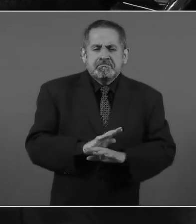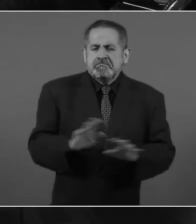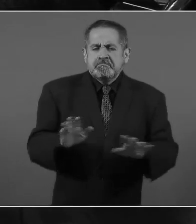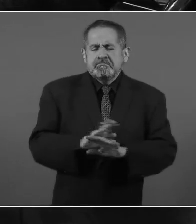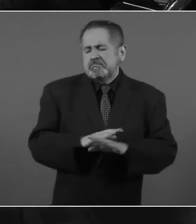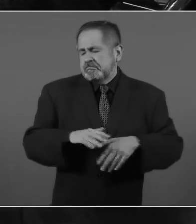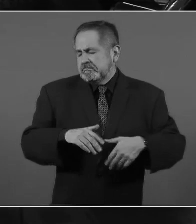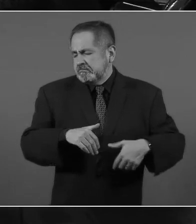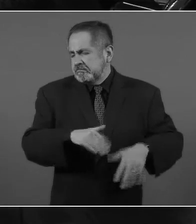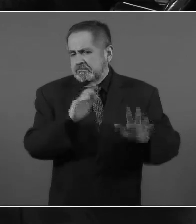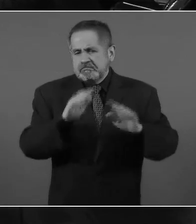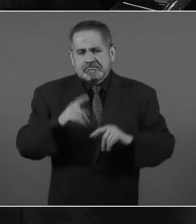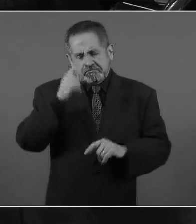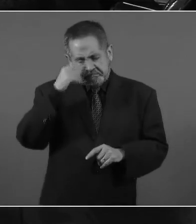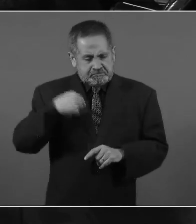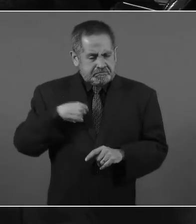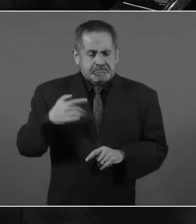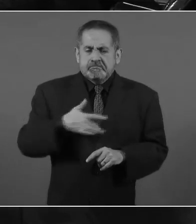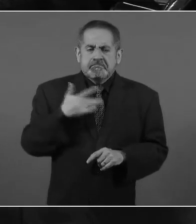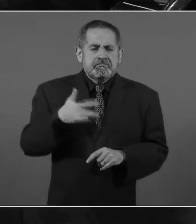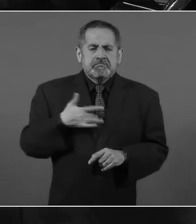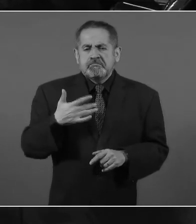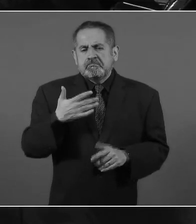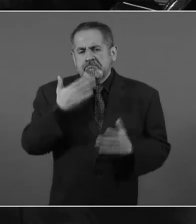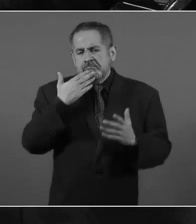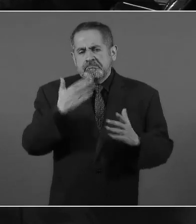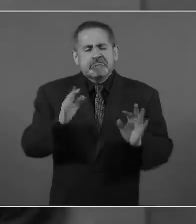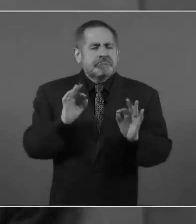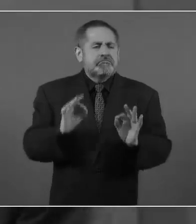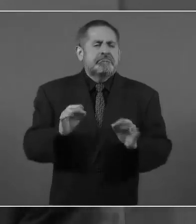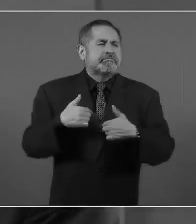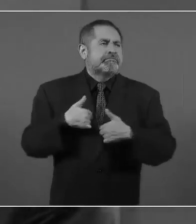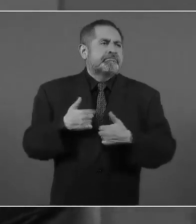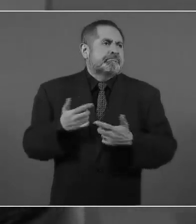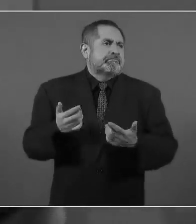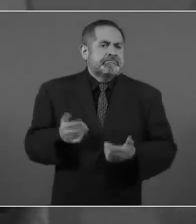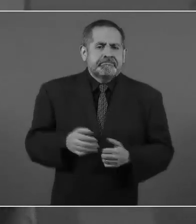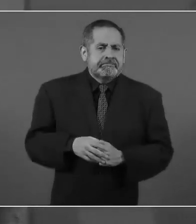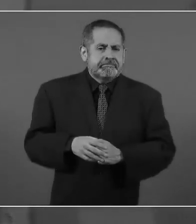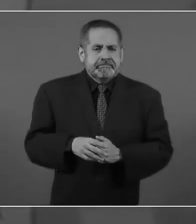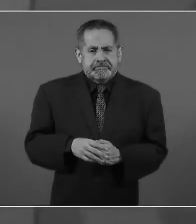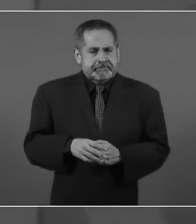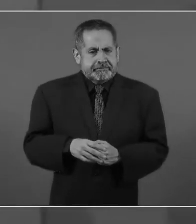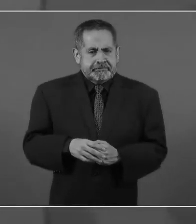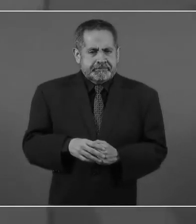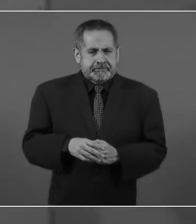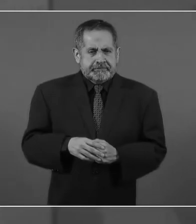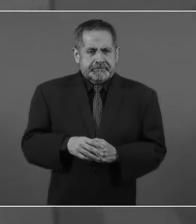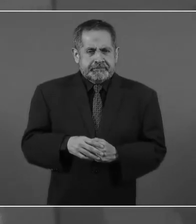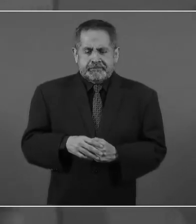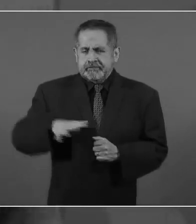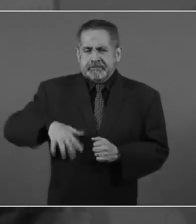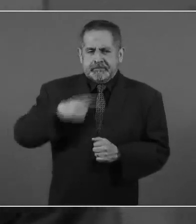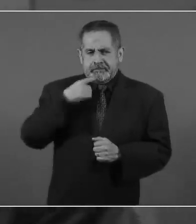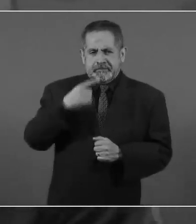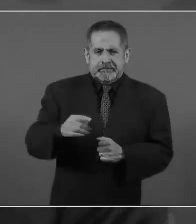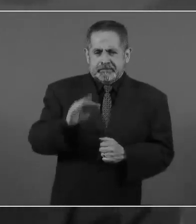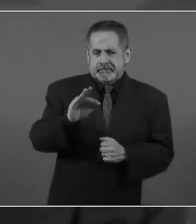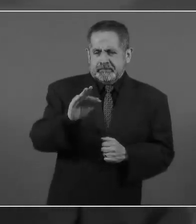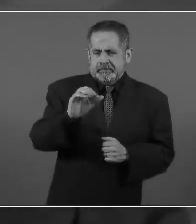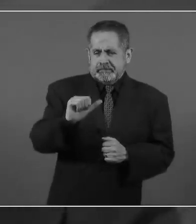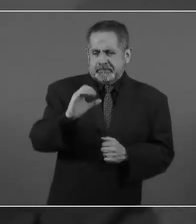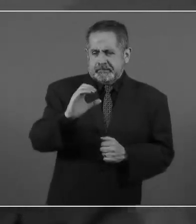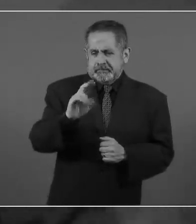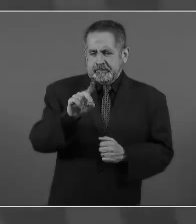Yo estoy como lo que decía Facundo Cabral